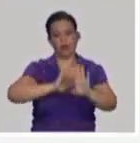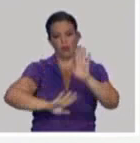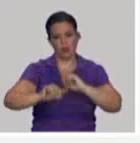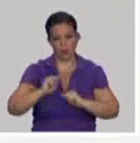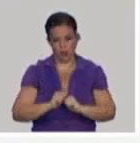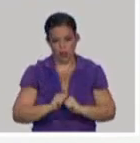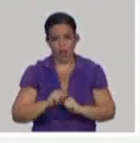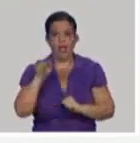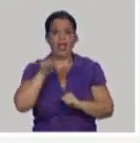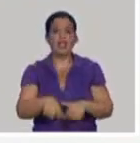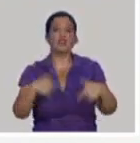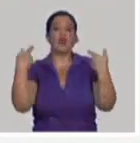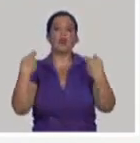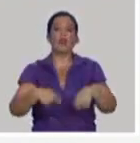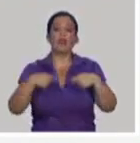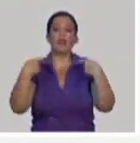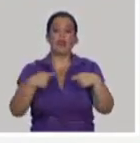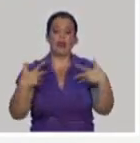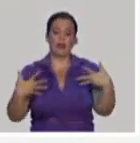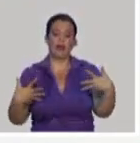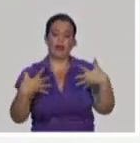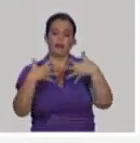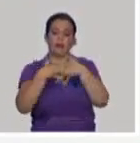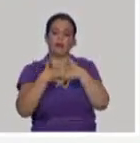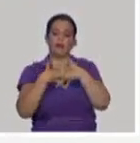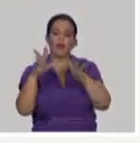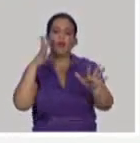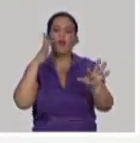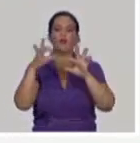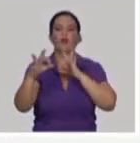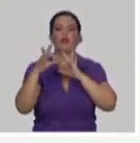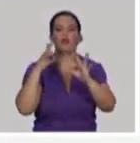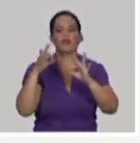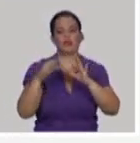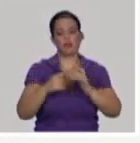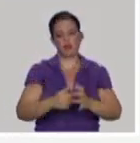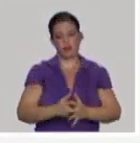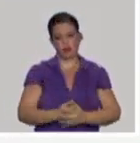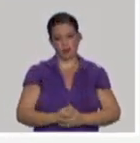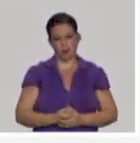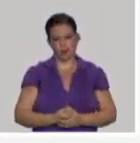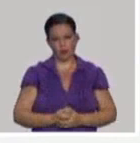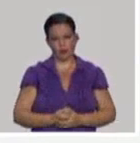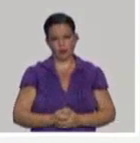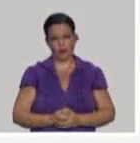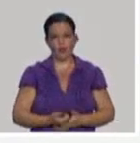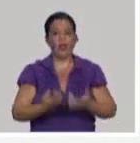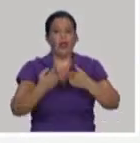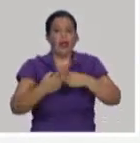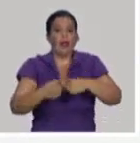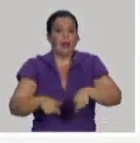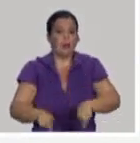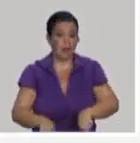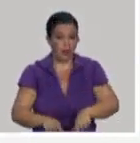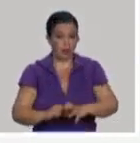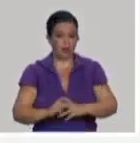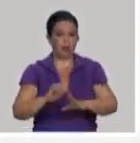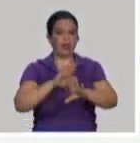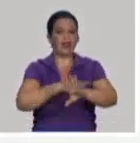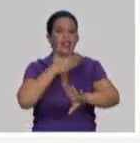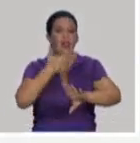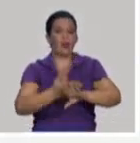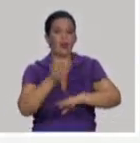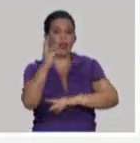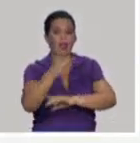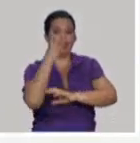relación con la respuesta clínica, es decir, con la protección que la vacuna brindaría. Pero después de la tercera dosis, esto